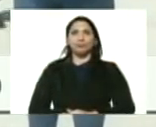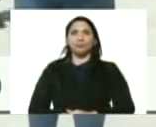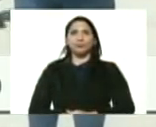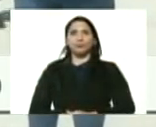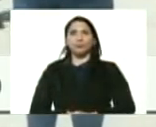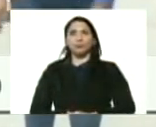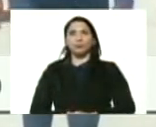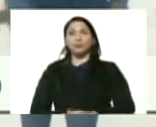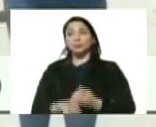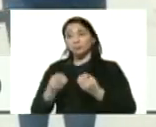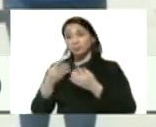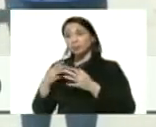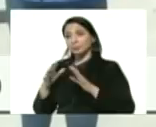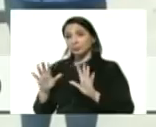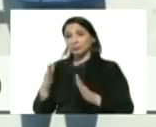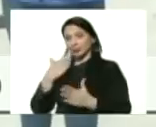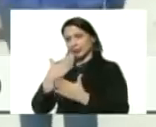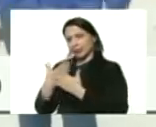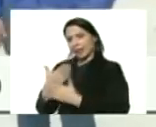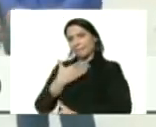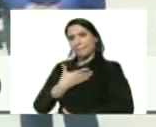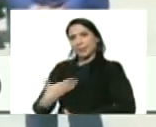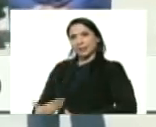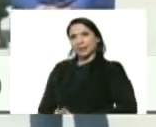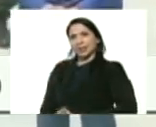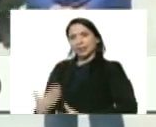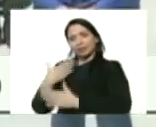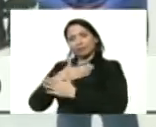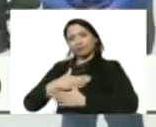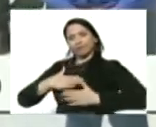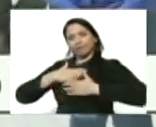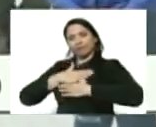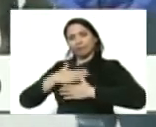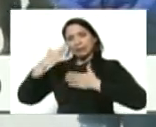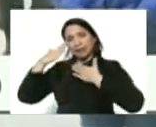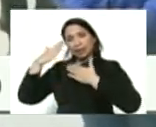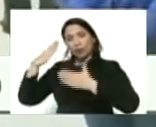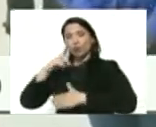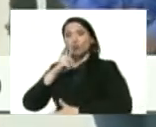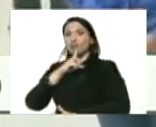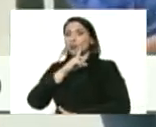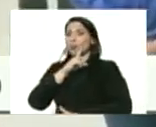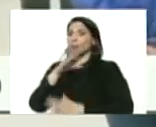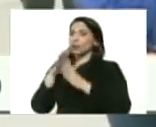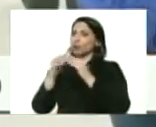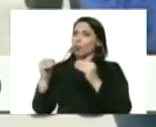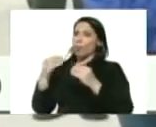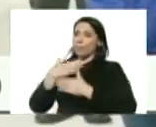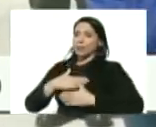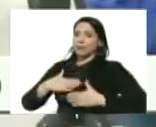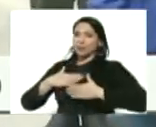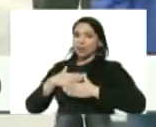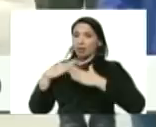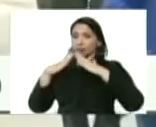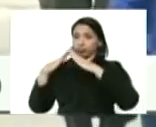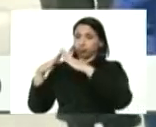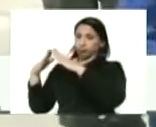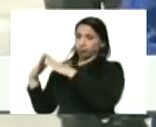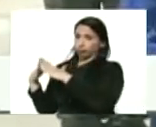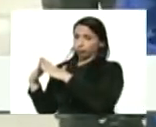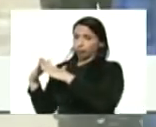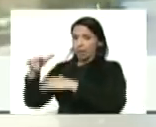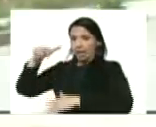bueno gracias presidente un caluroso saludo en nombre de todos los beneficiarios del urbanismo Villanueva la